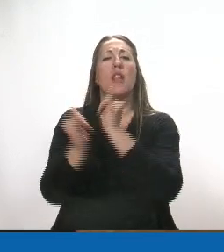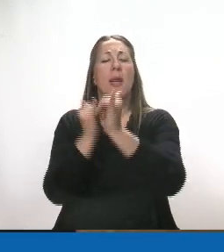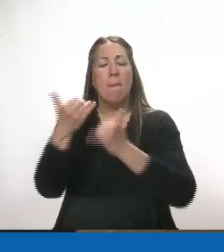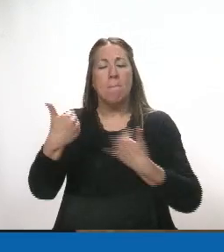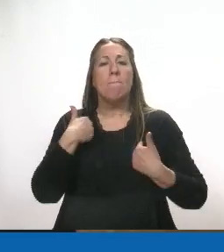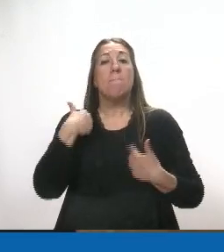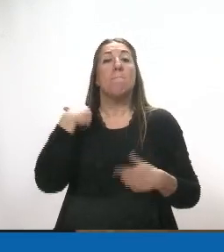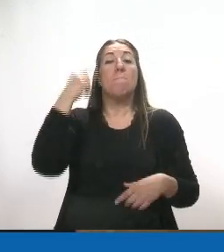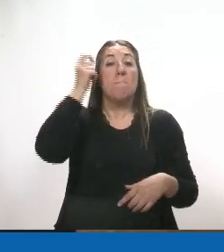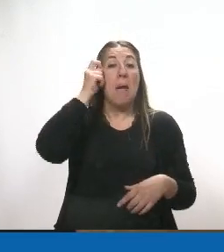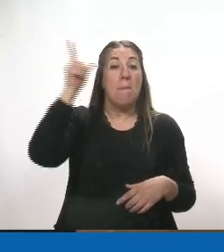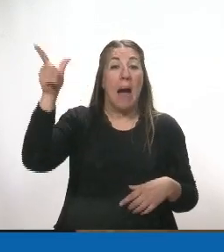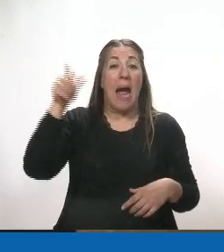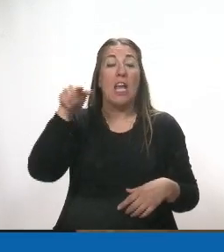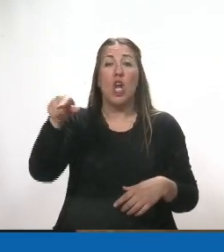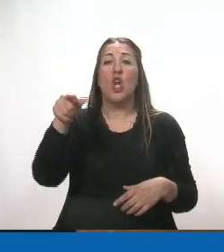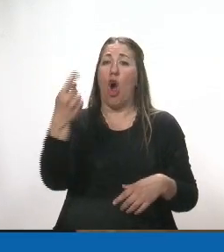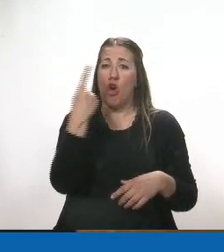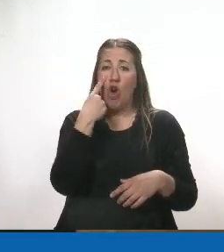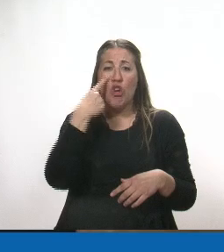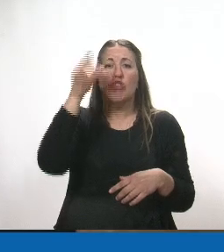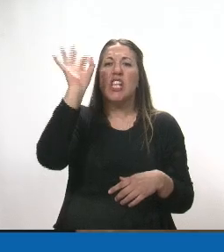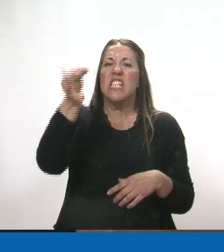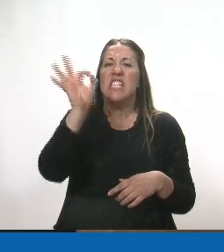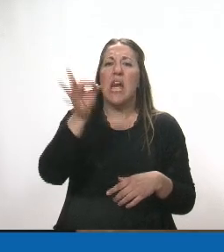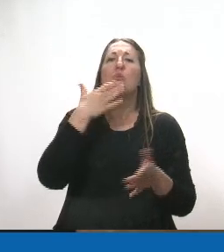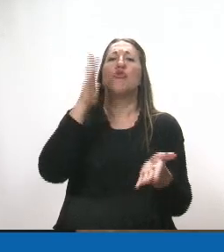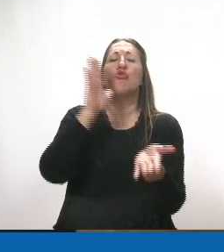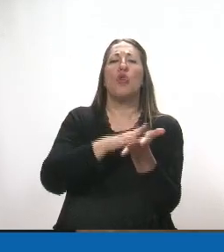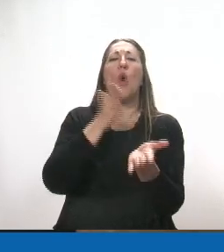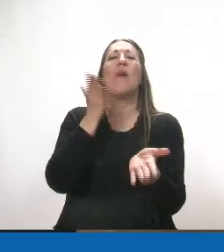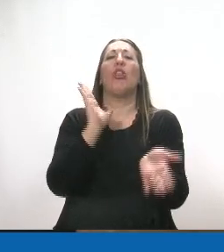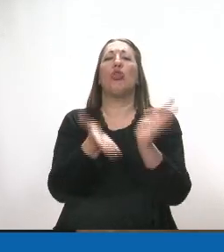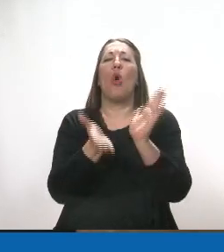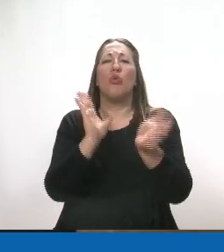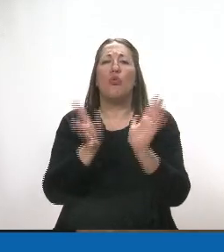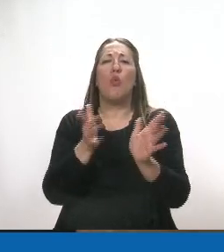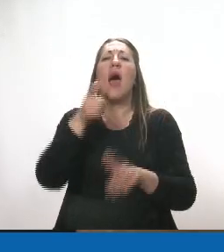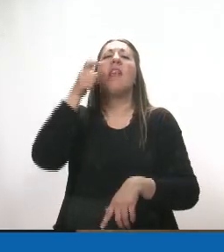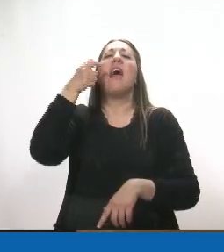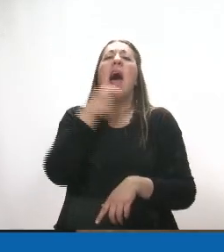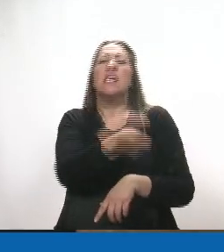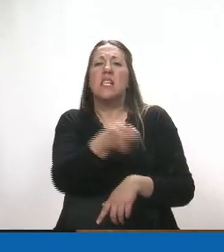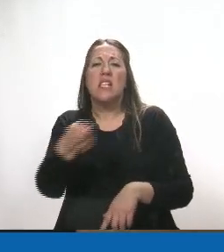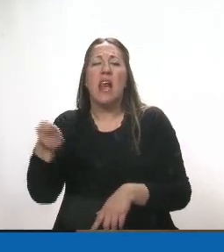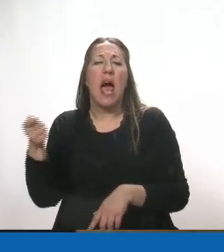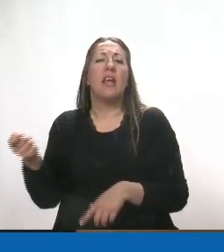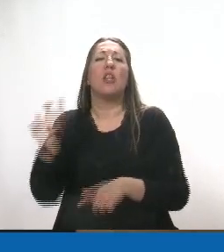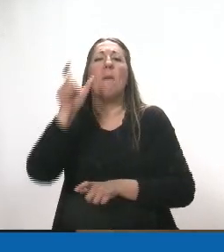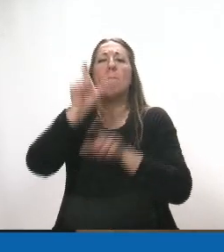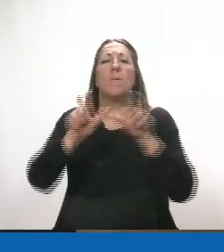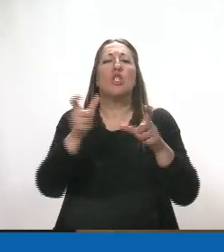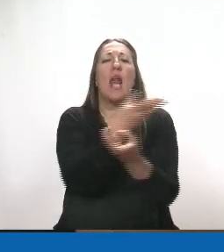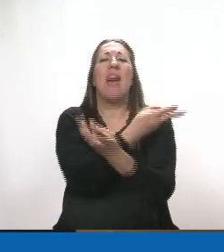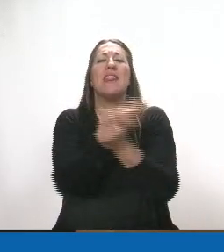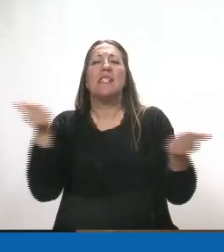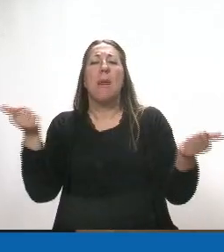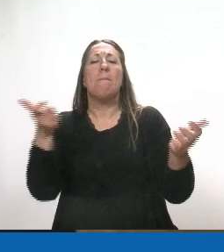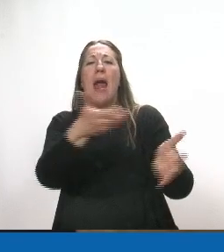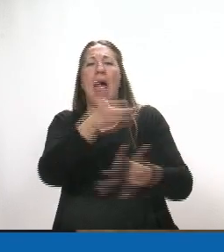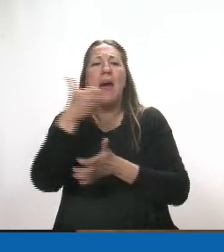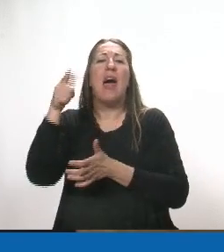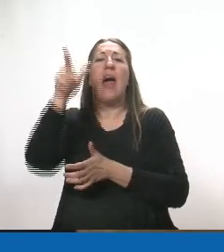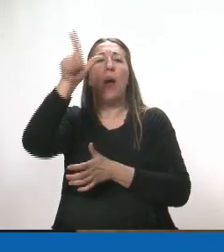me imagino que tendrá conocimiento de las torturas, de los asesinatos y los desaparecidos en la República de